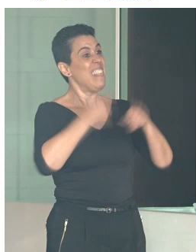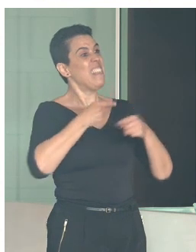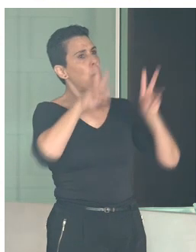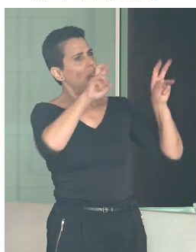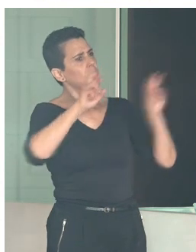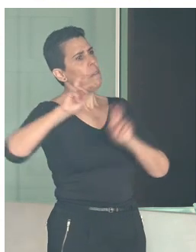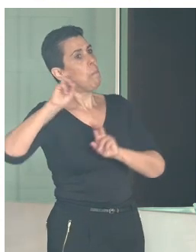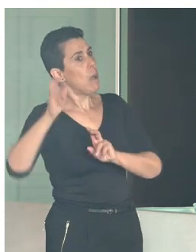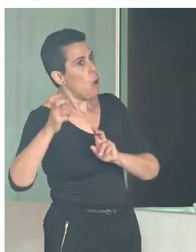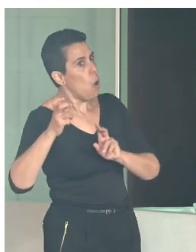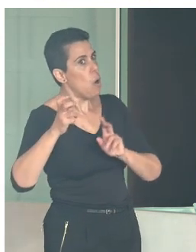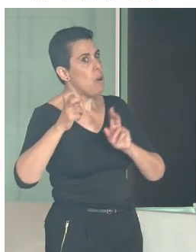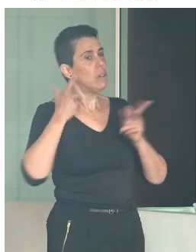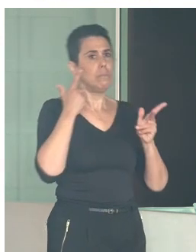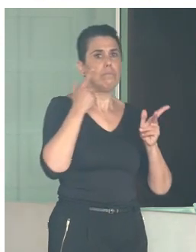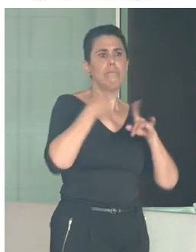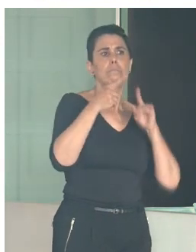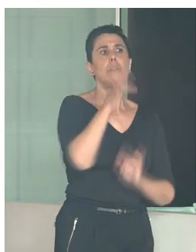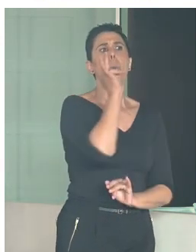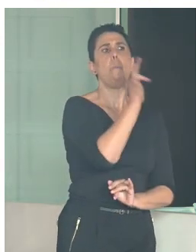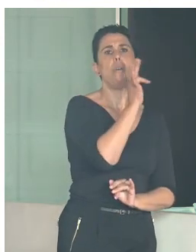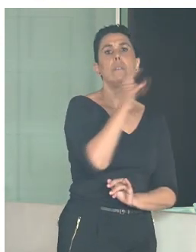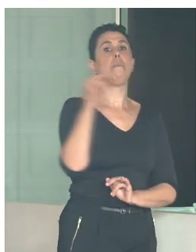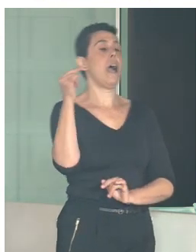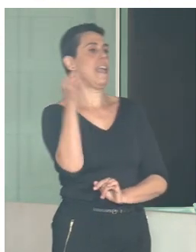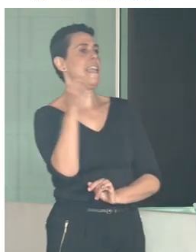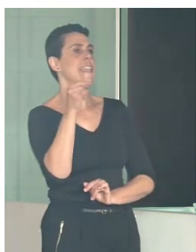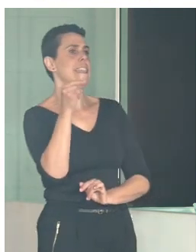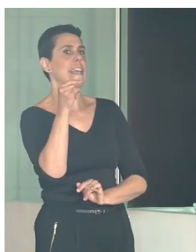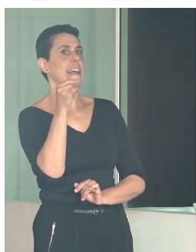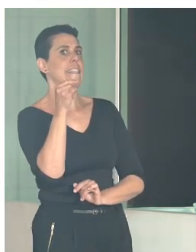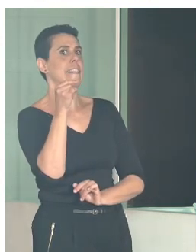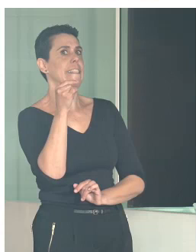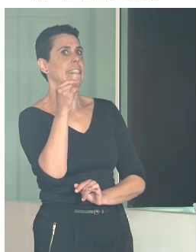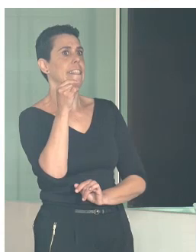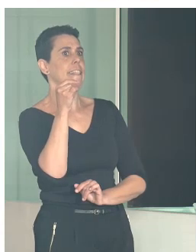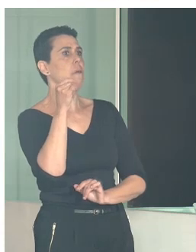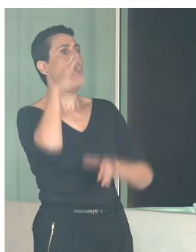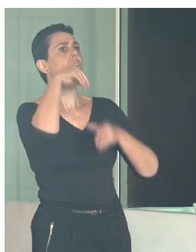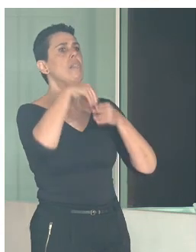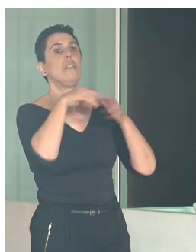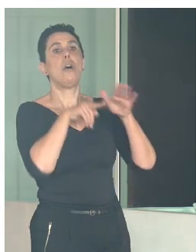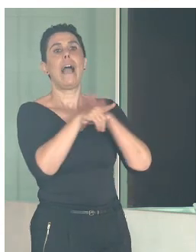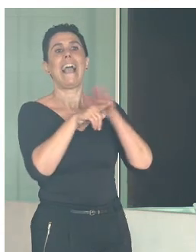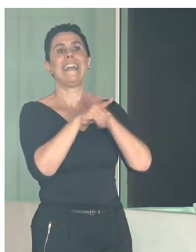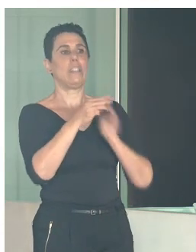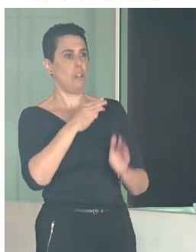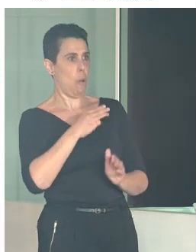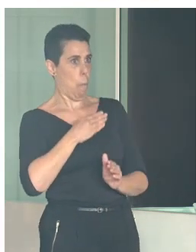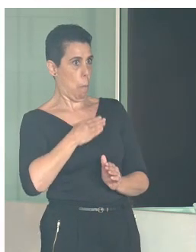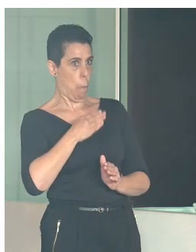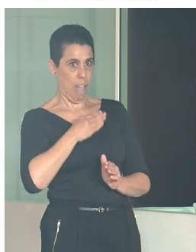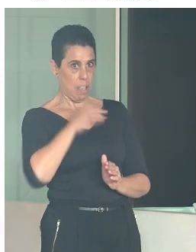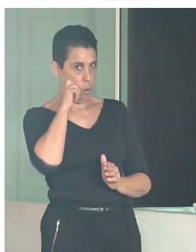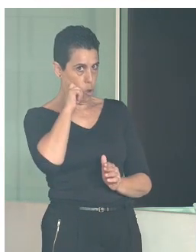aspectos positivos y las dificultades que nos encontramos en la gestión diaria del patrimonio de la